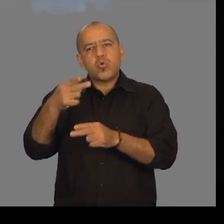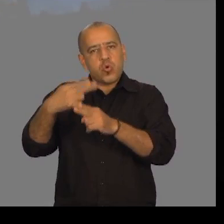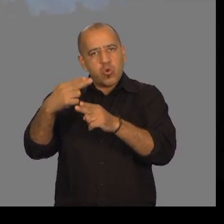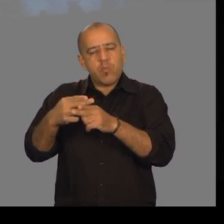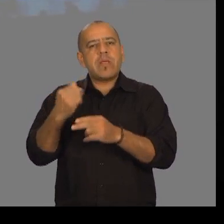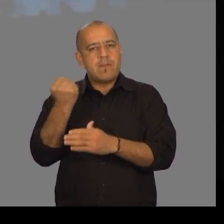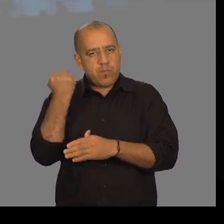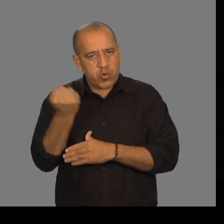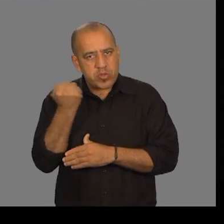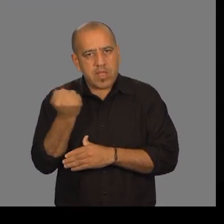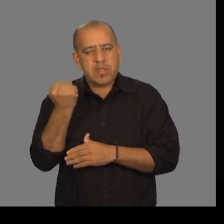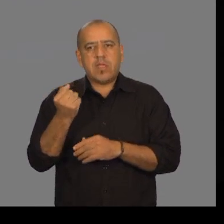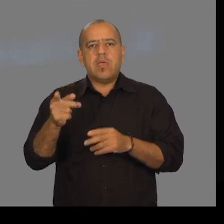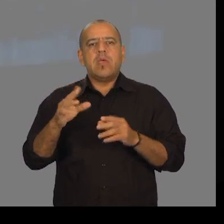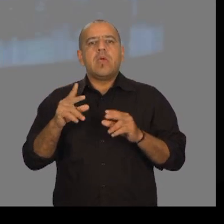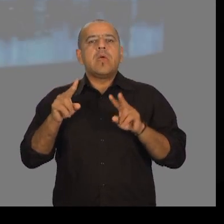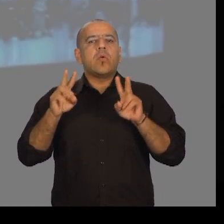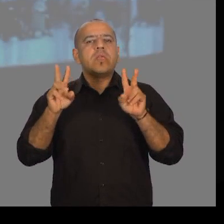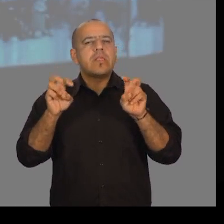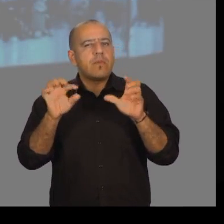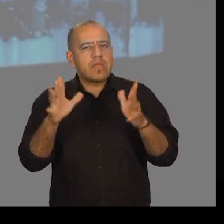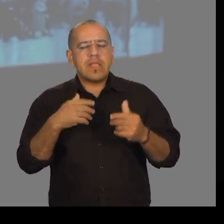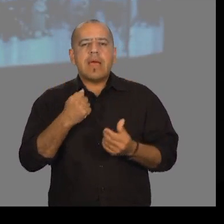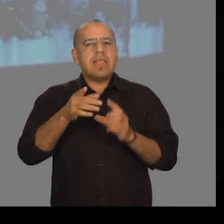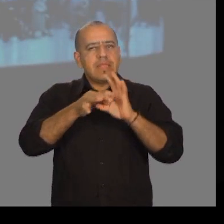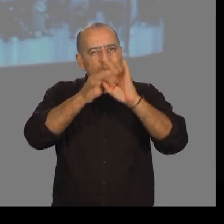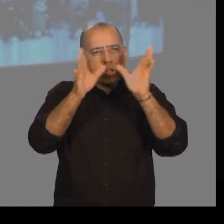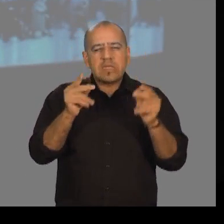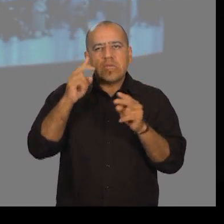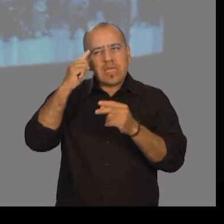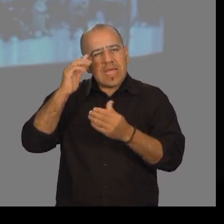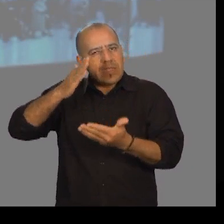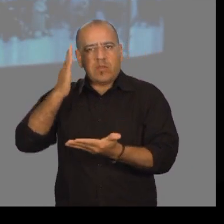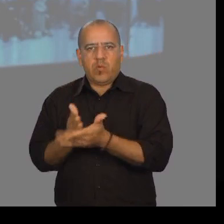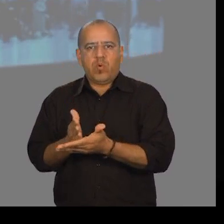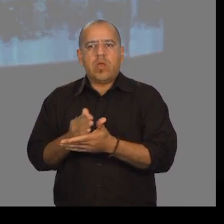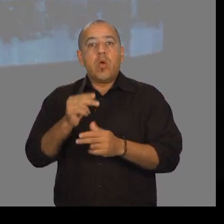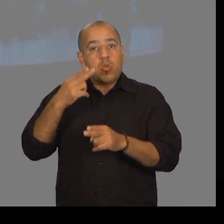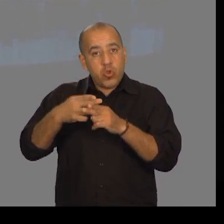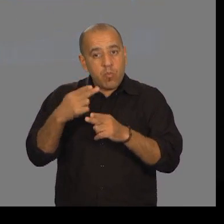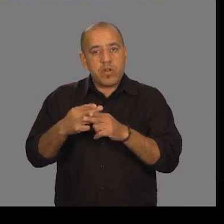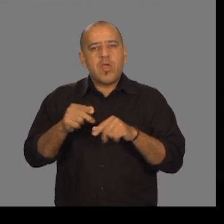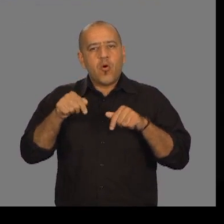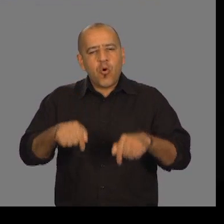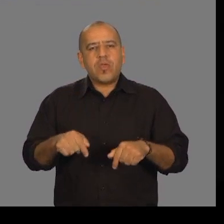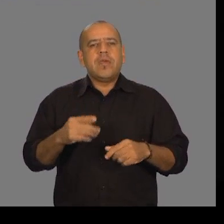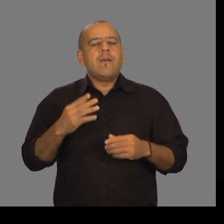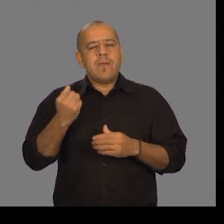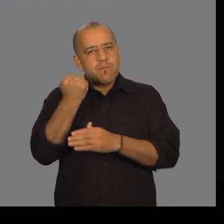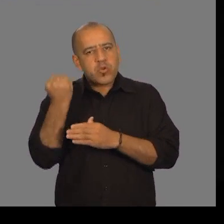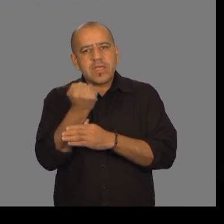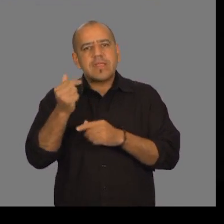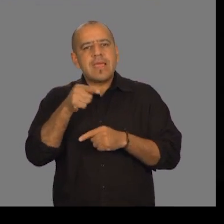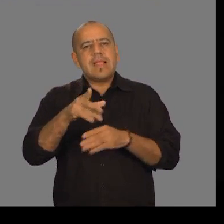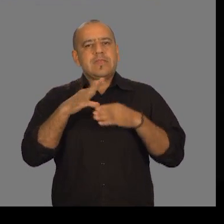relevantes perseguidas por poderes antidemocráticos y dictatoriales cuyos nombres honran la